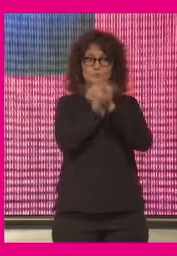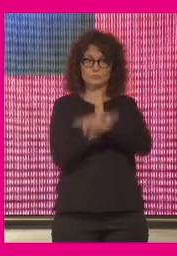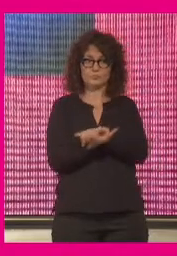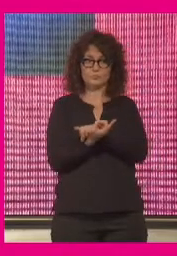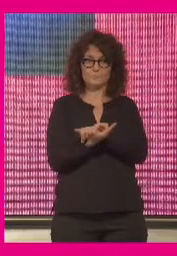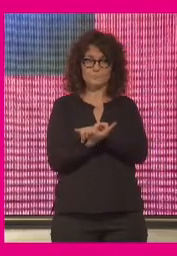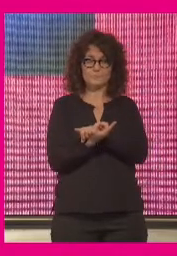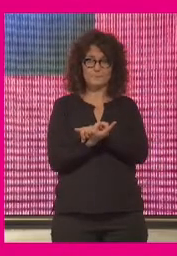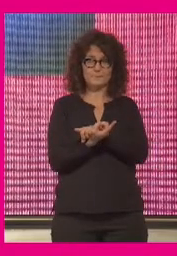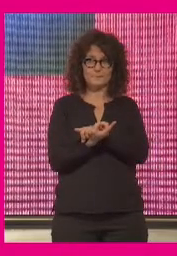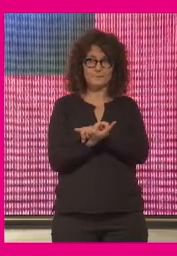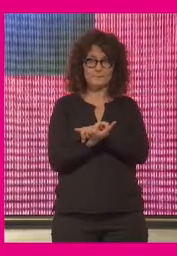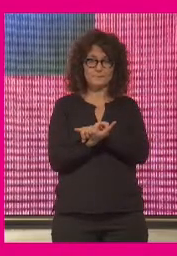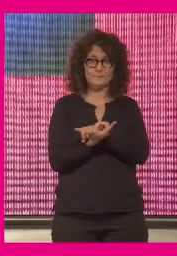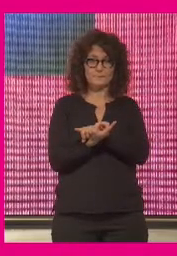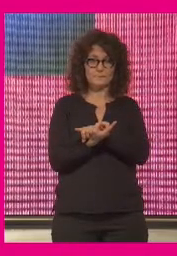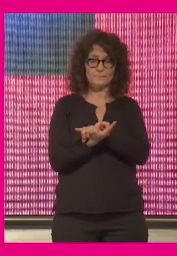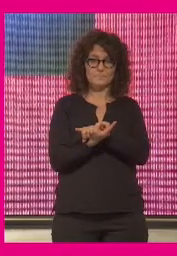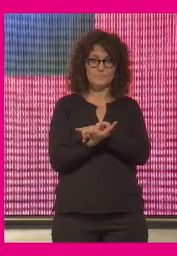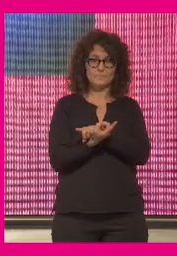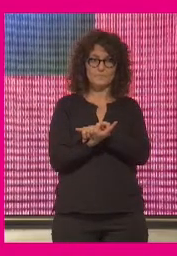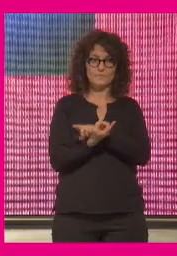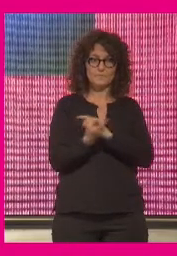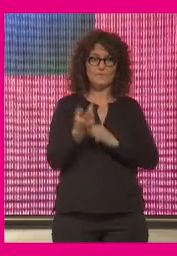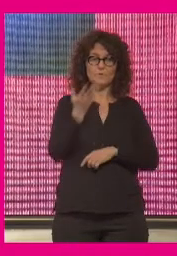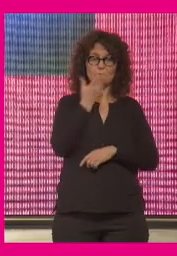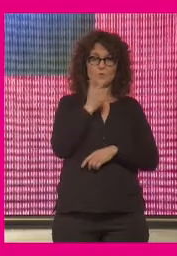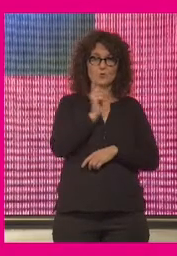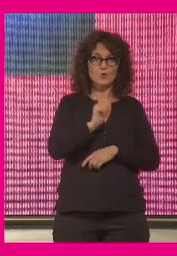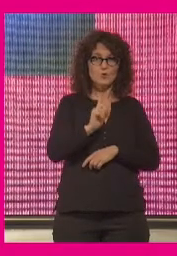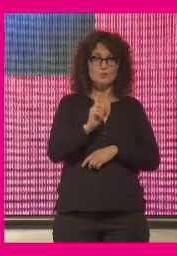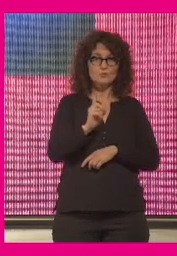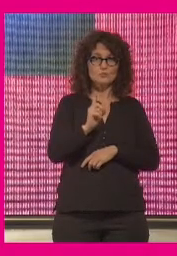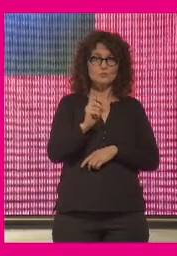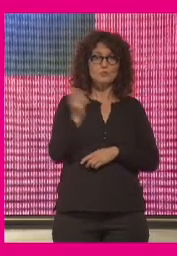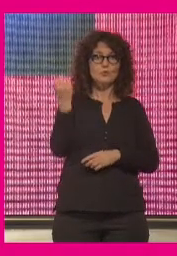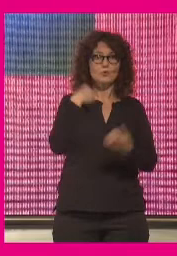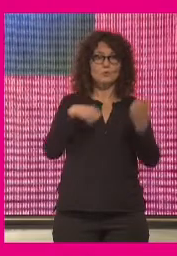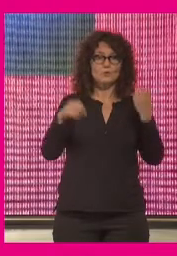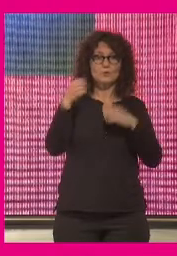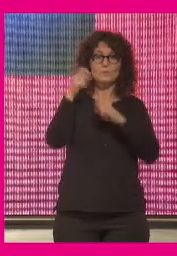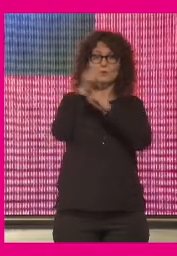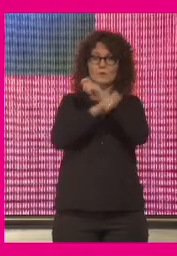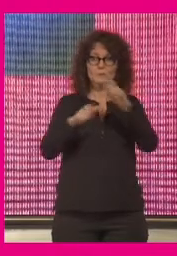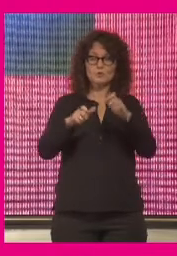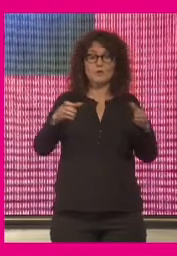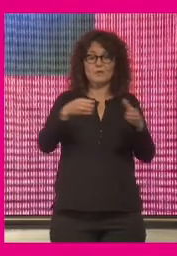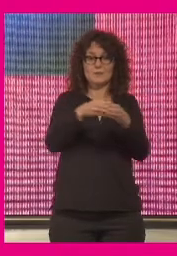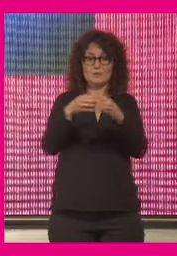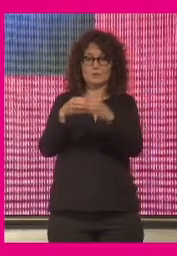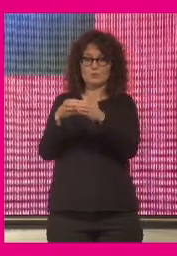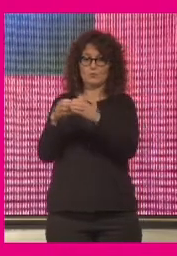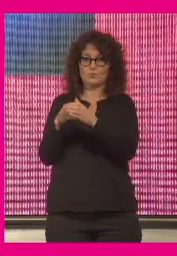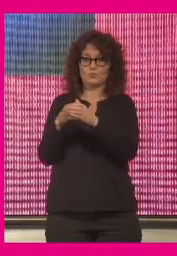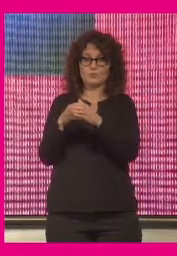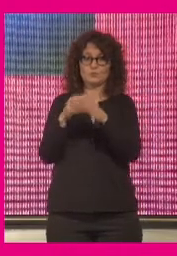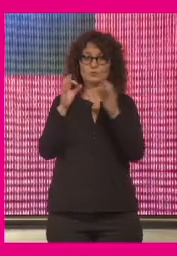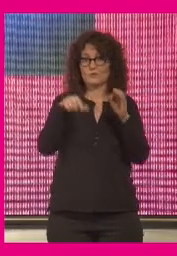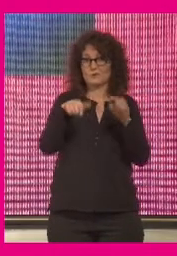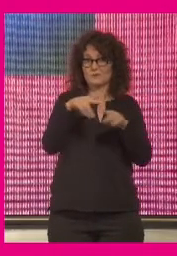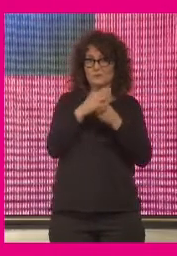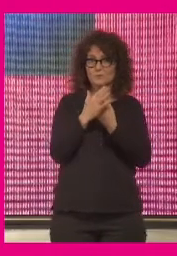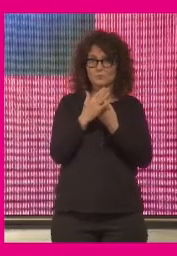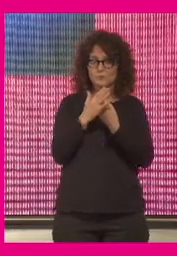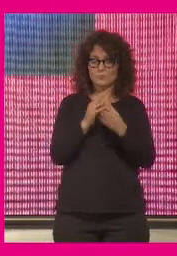puesto a prueba en estos meses como hemos desconocido buena parte del comportamiento de las personas de los grupos en medio de esta